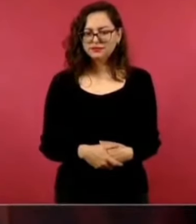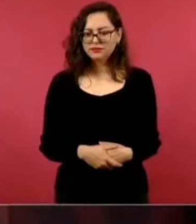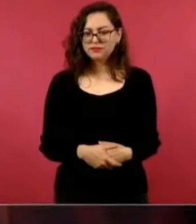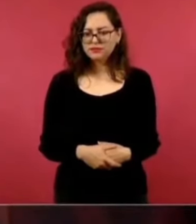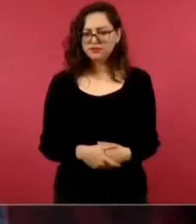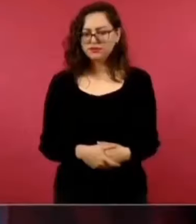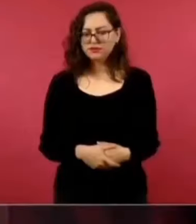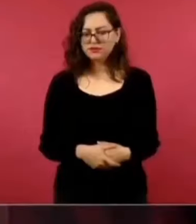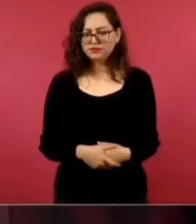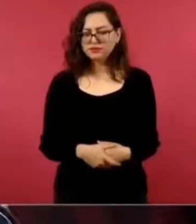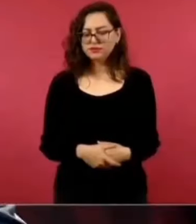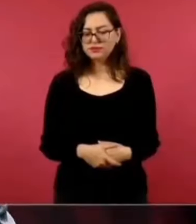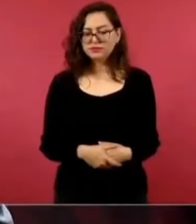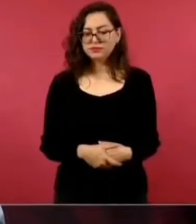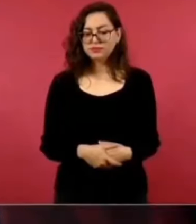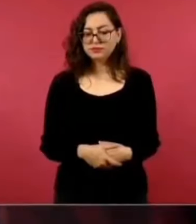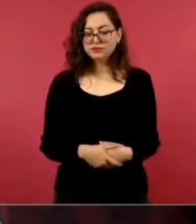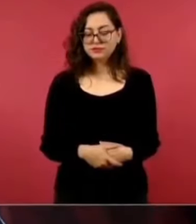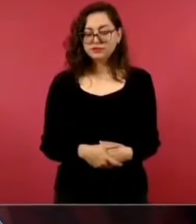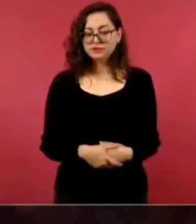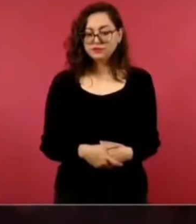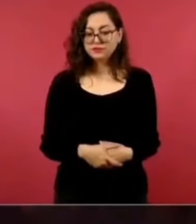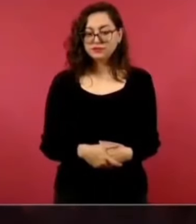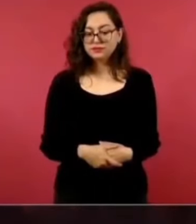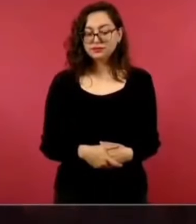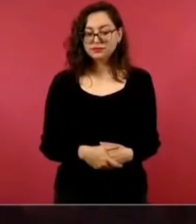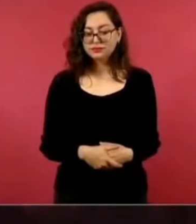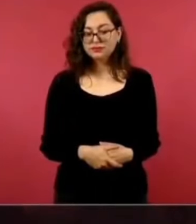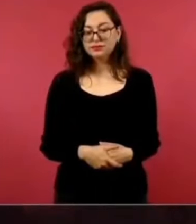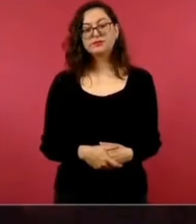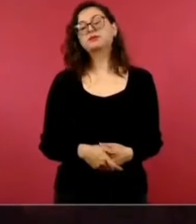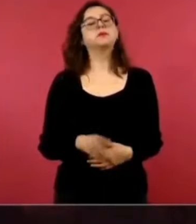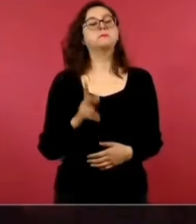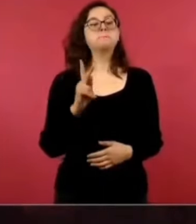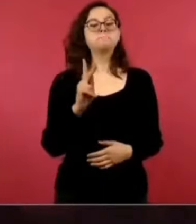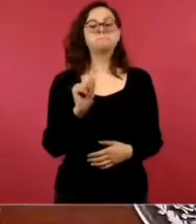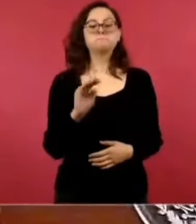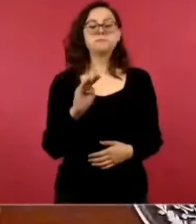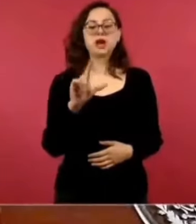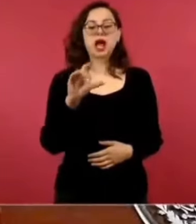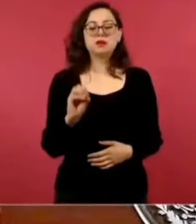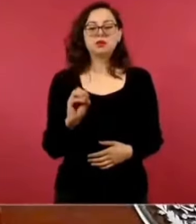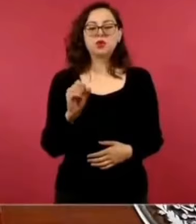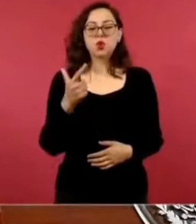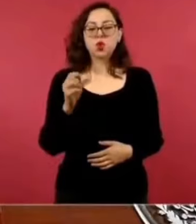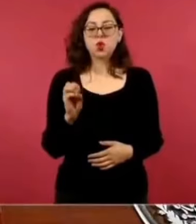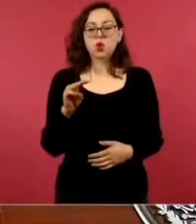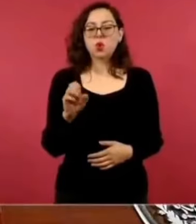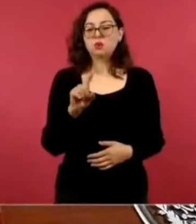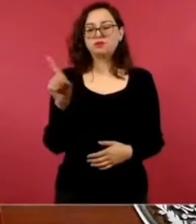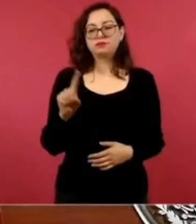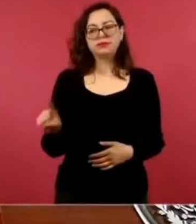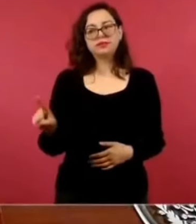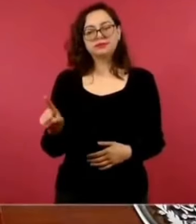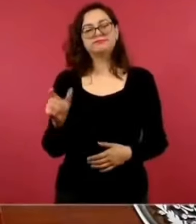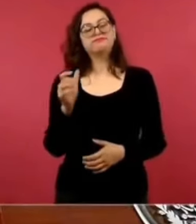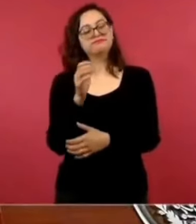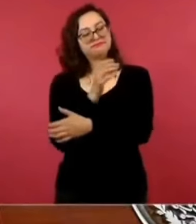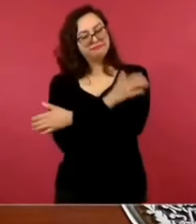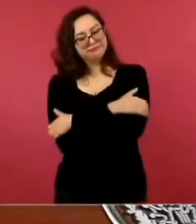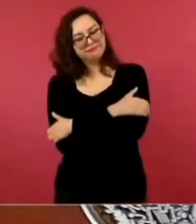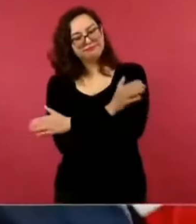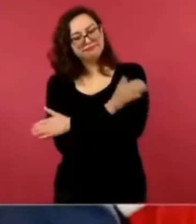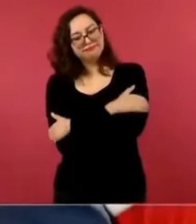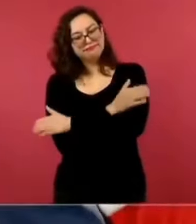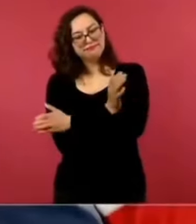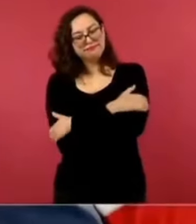Que por cierto, un abrazo a Pablo Gómez, que estaba dando un